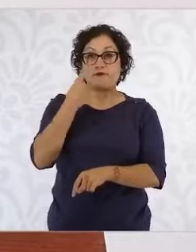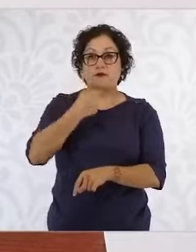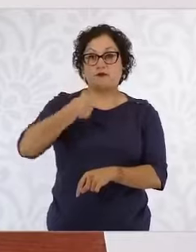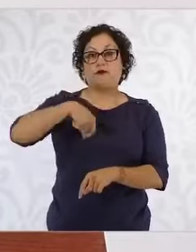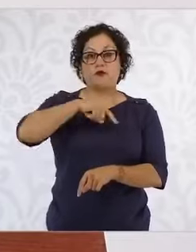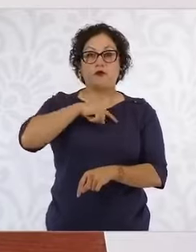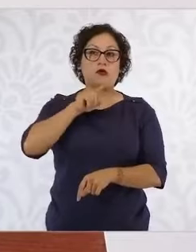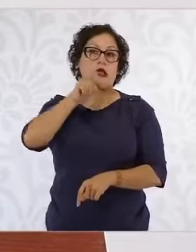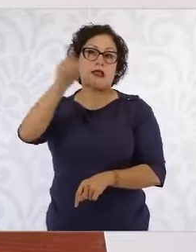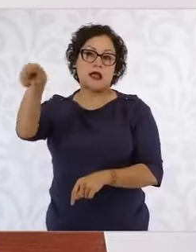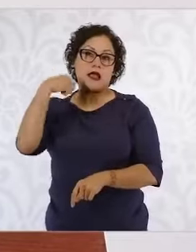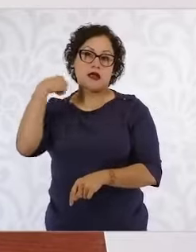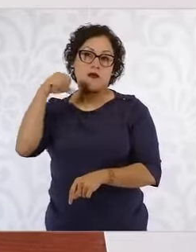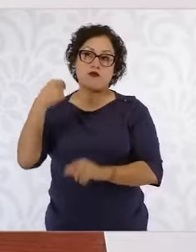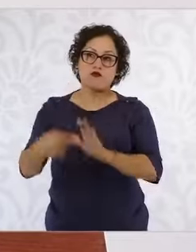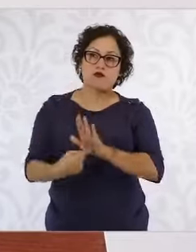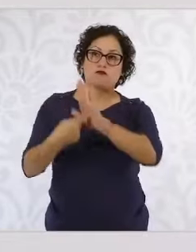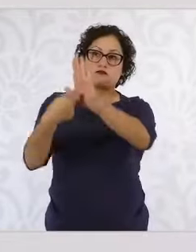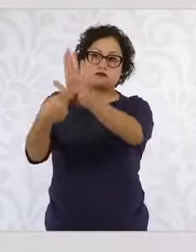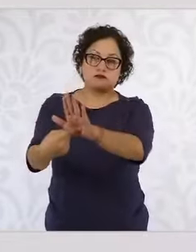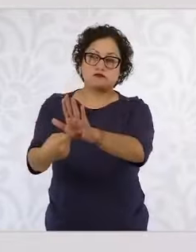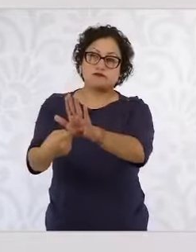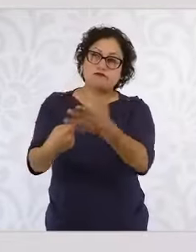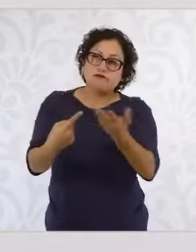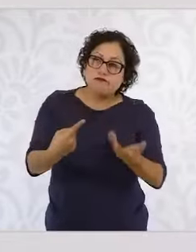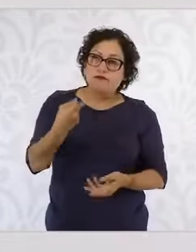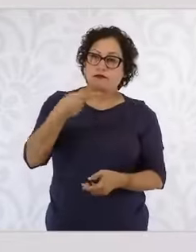en Acapulco, pero tal vez deberíamos